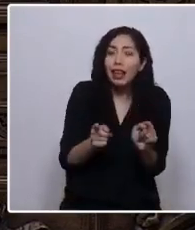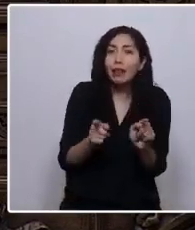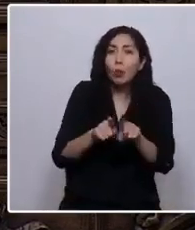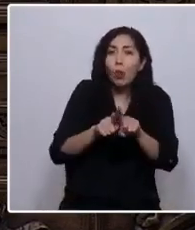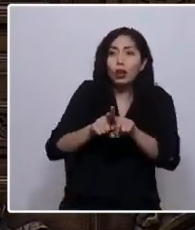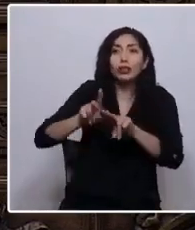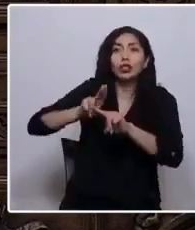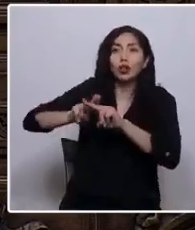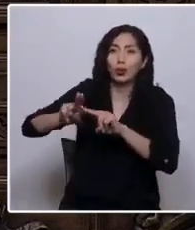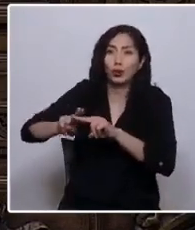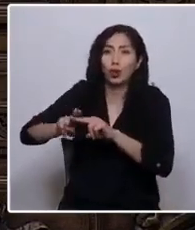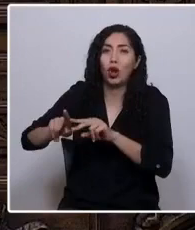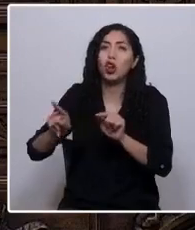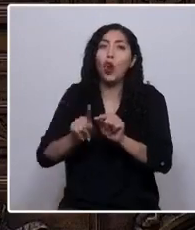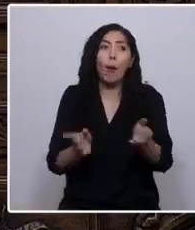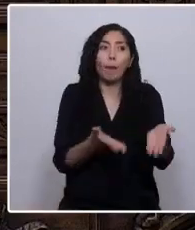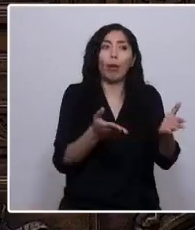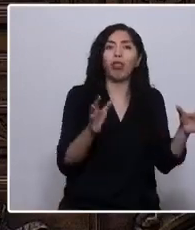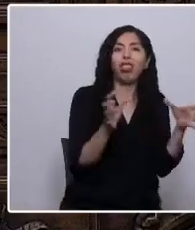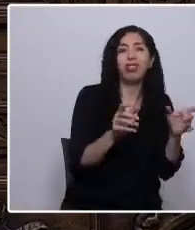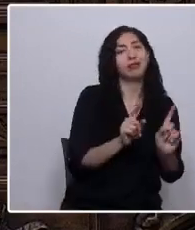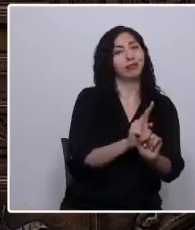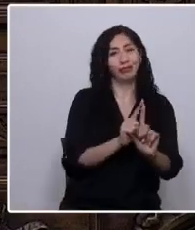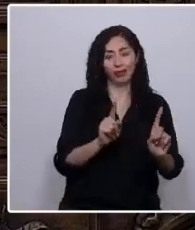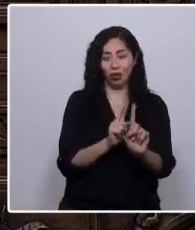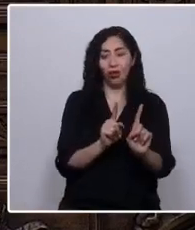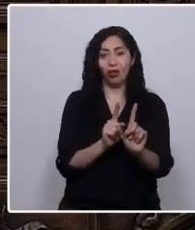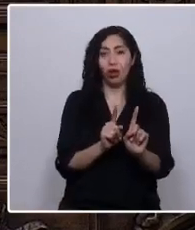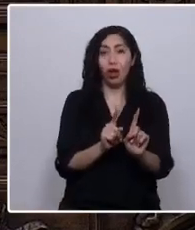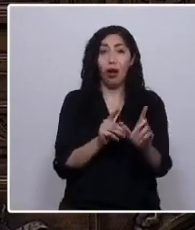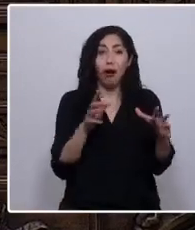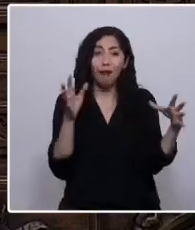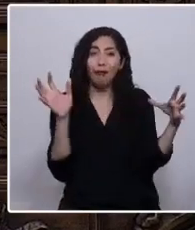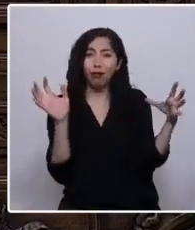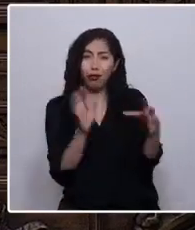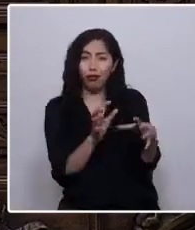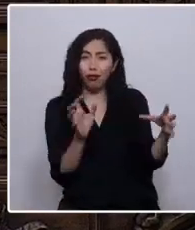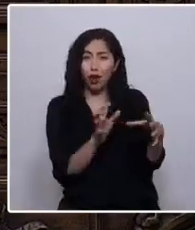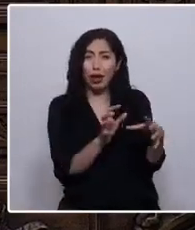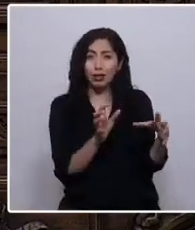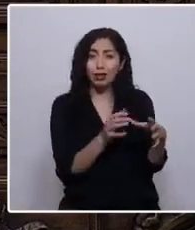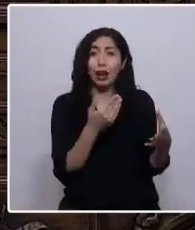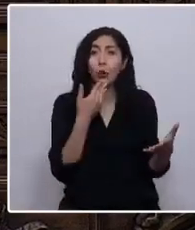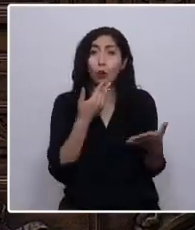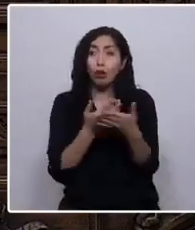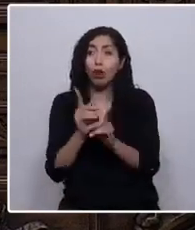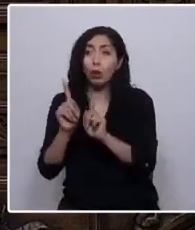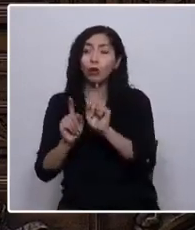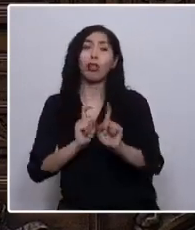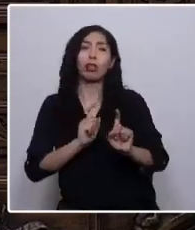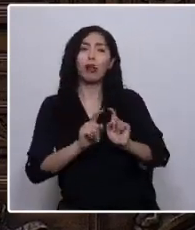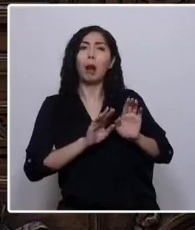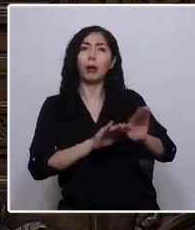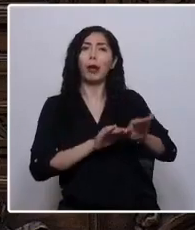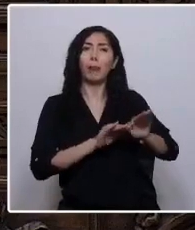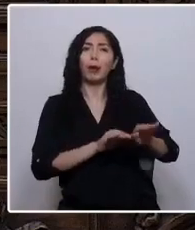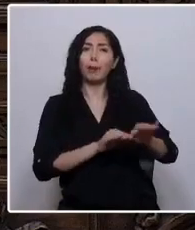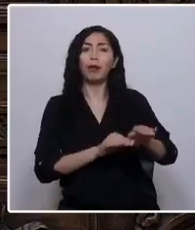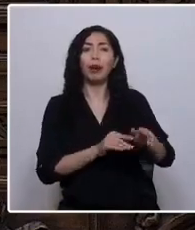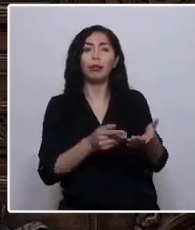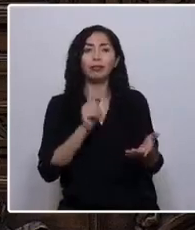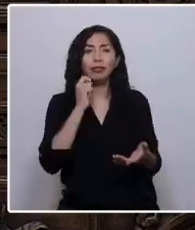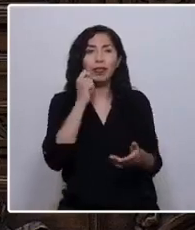catalizador de la violencia. Una violencia que cuando comienza a justificarse, a indultarse, hace que la gente